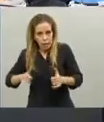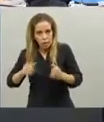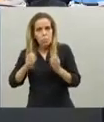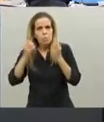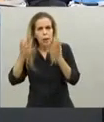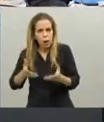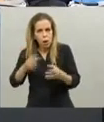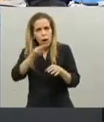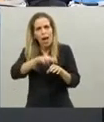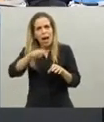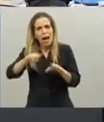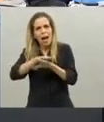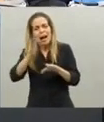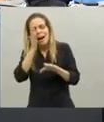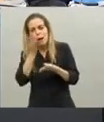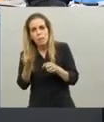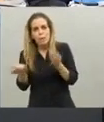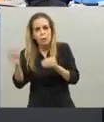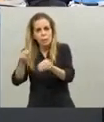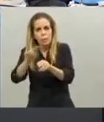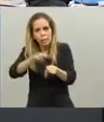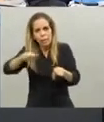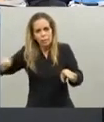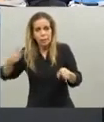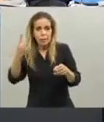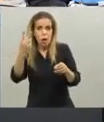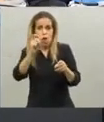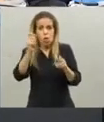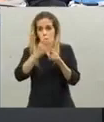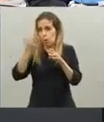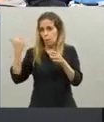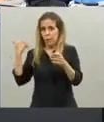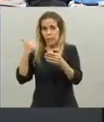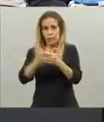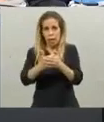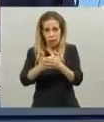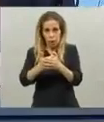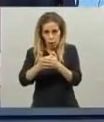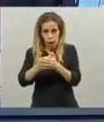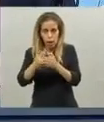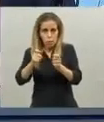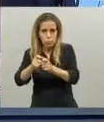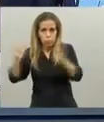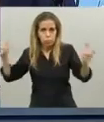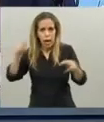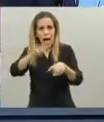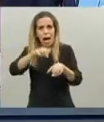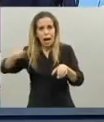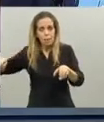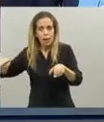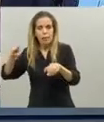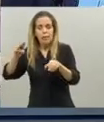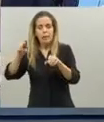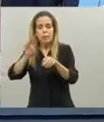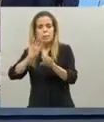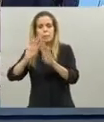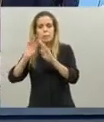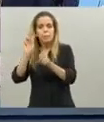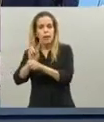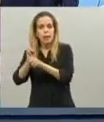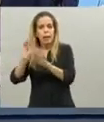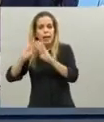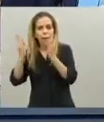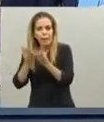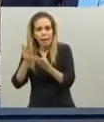en dos meses desde que empezamos el plan de obra hasta ahora duplicamos la cantidad de camas de terapia intensiva del